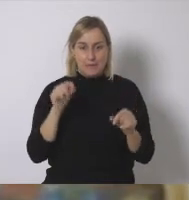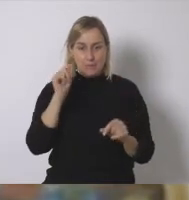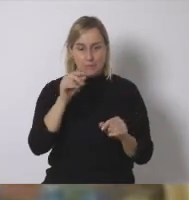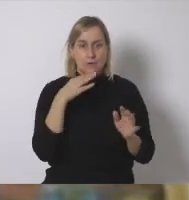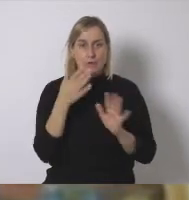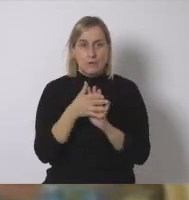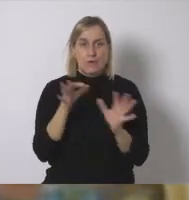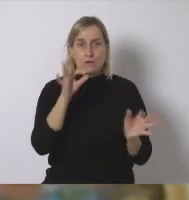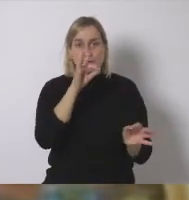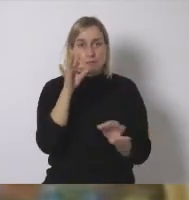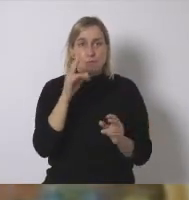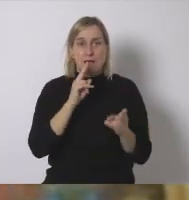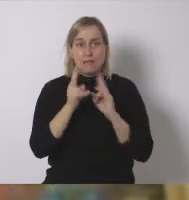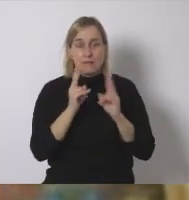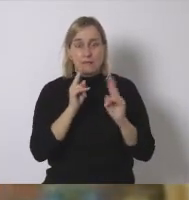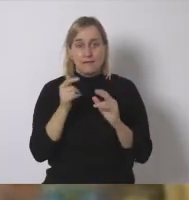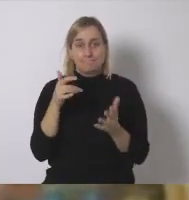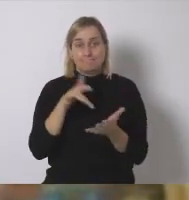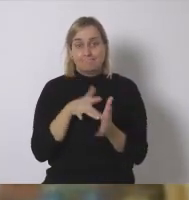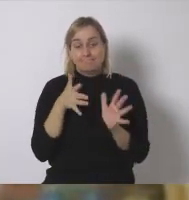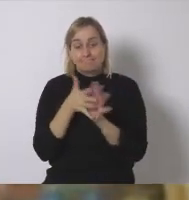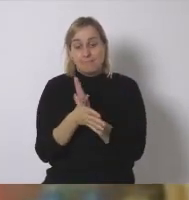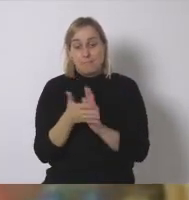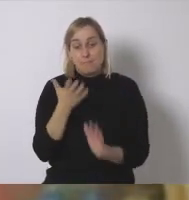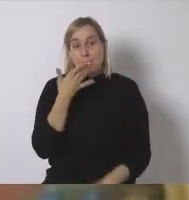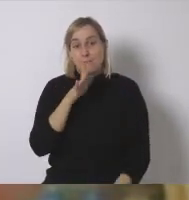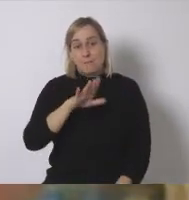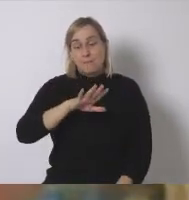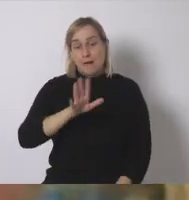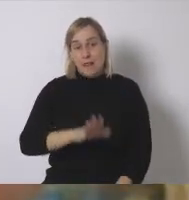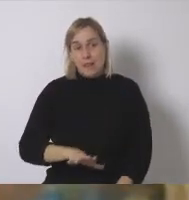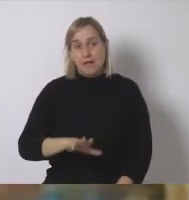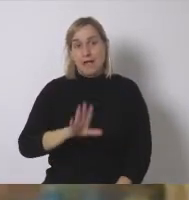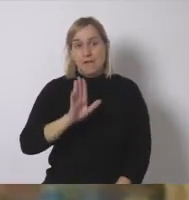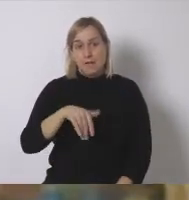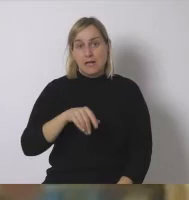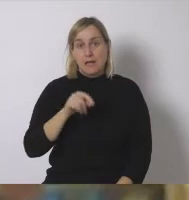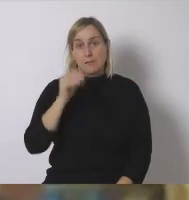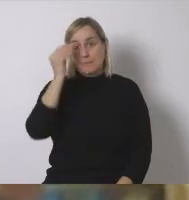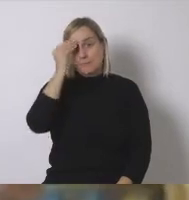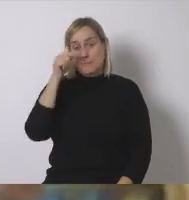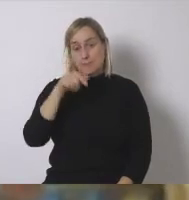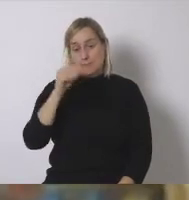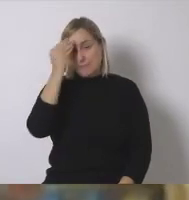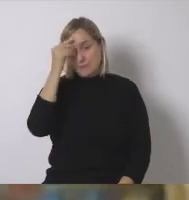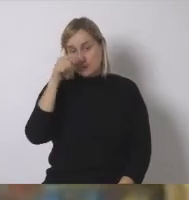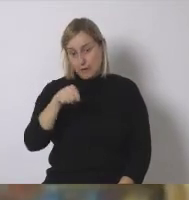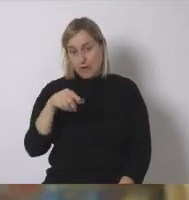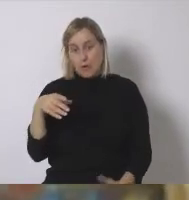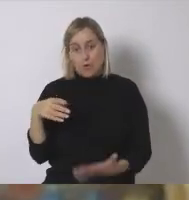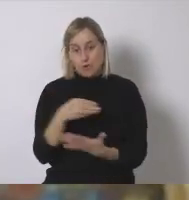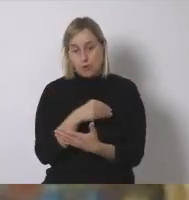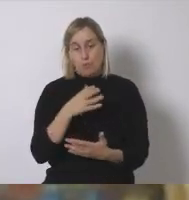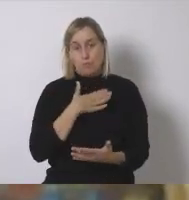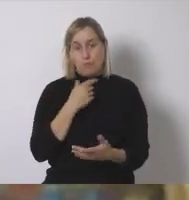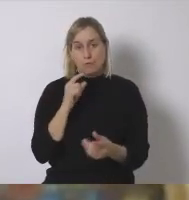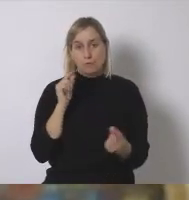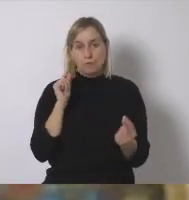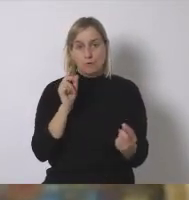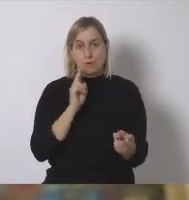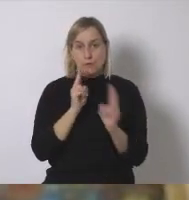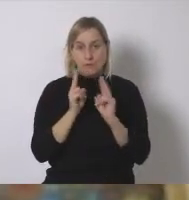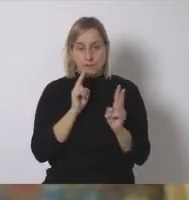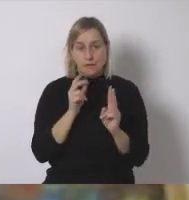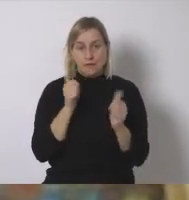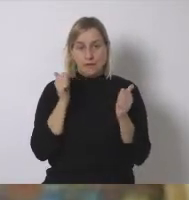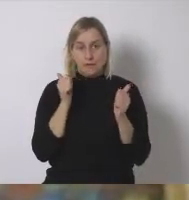donde yo lo he situado pero me parecía que es desde ahí donde podríamos entre todas tener una mirada